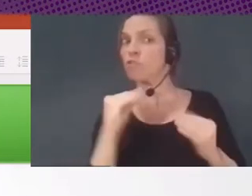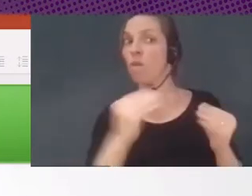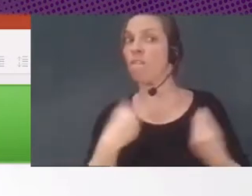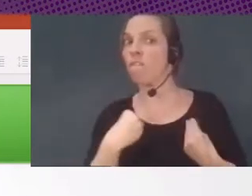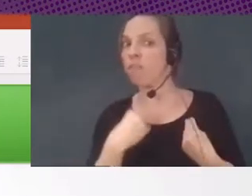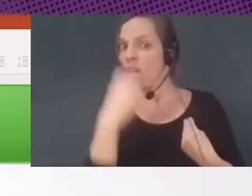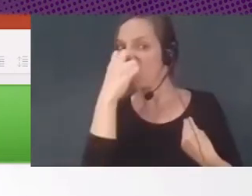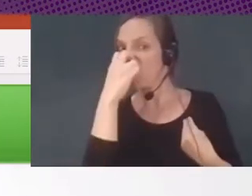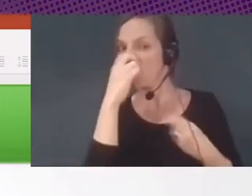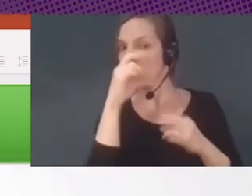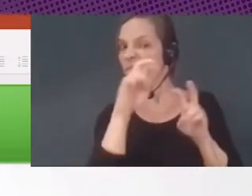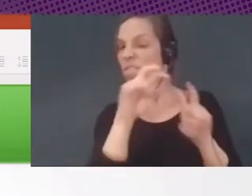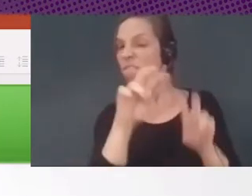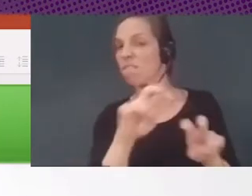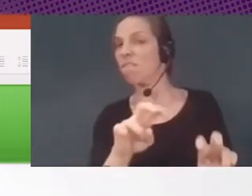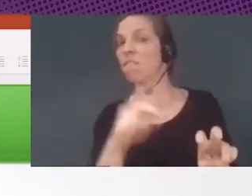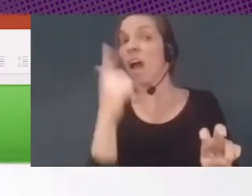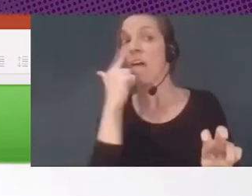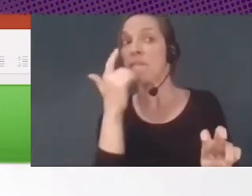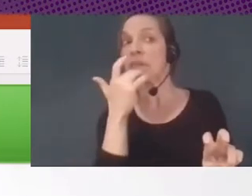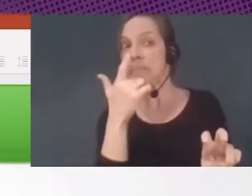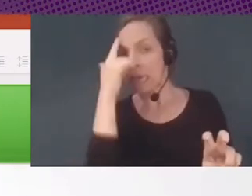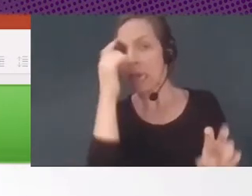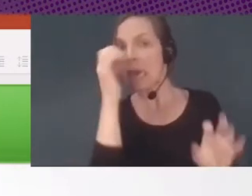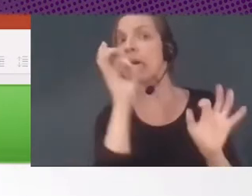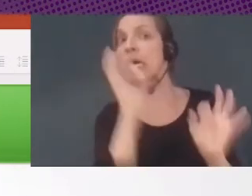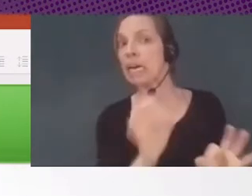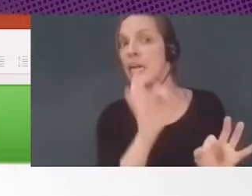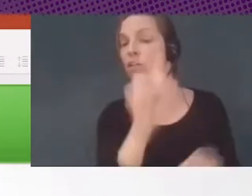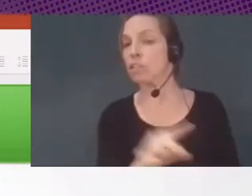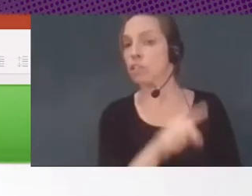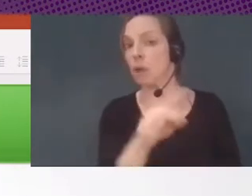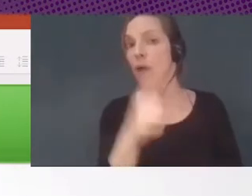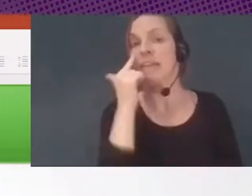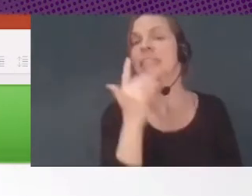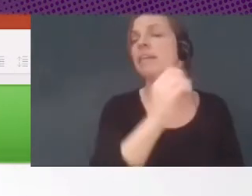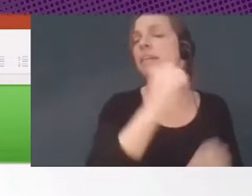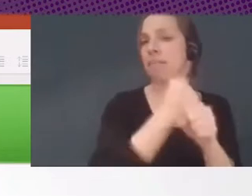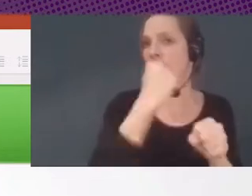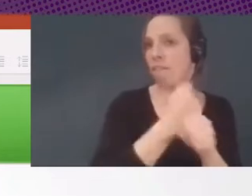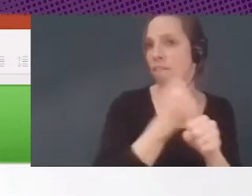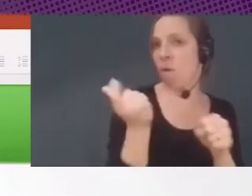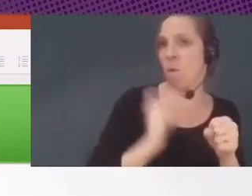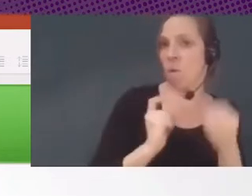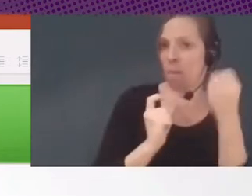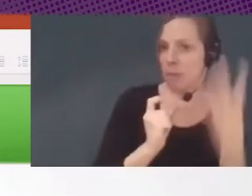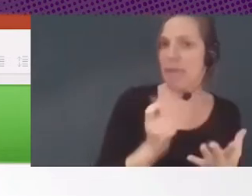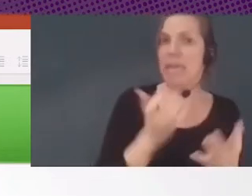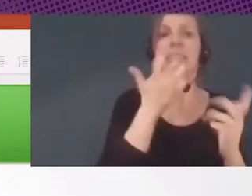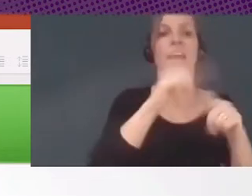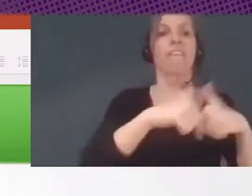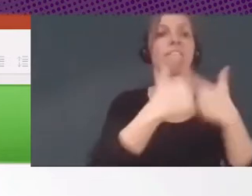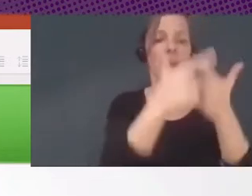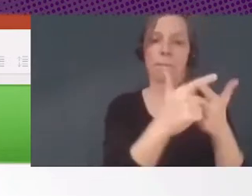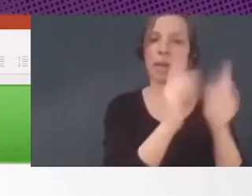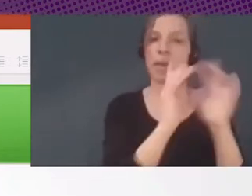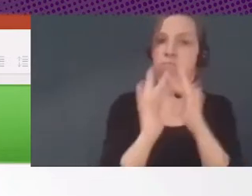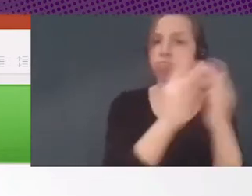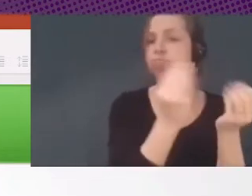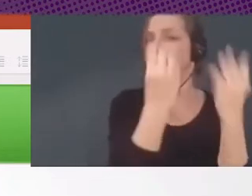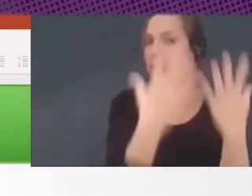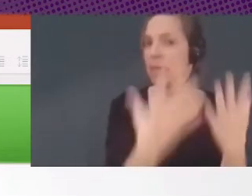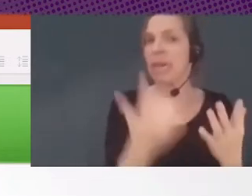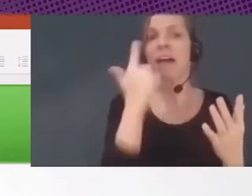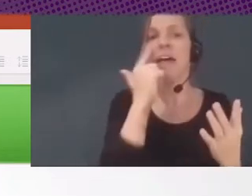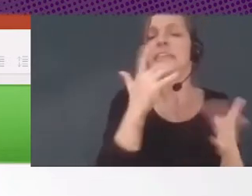si esa persona era creíble, si es que tenía un buen trabajo, si es que se comportaba bien con su familia, si es que actuaba adecuadamente